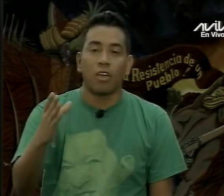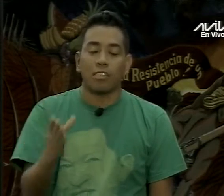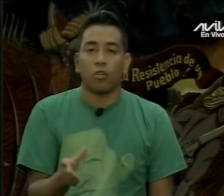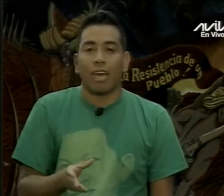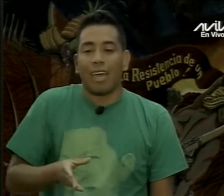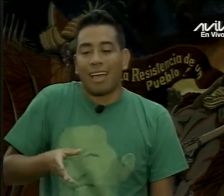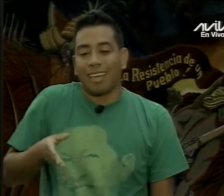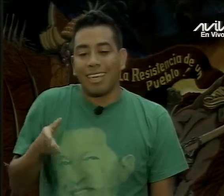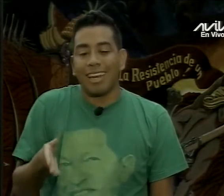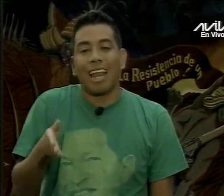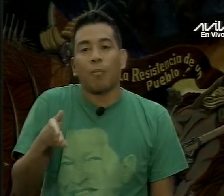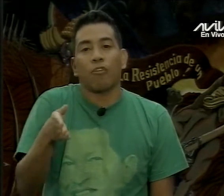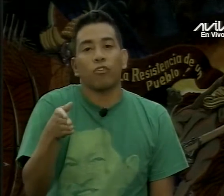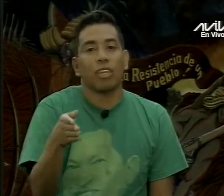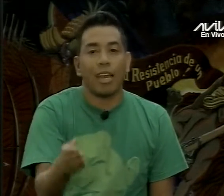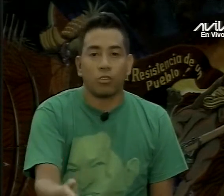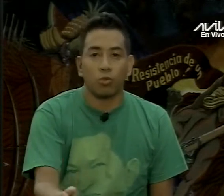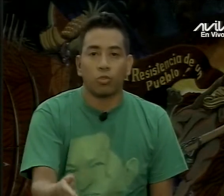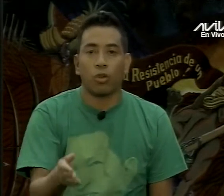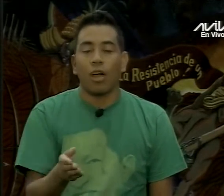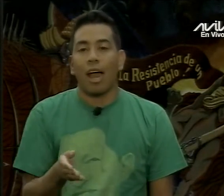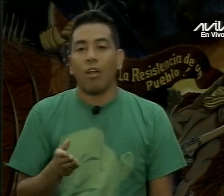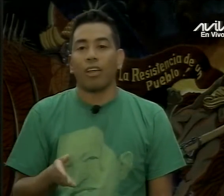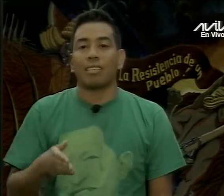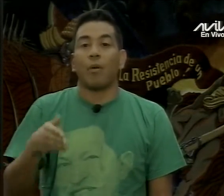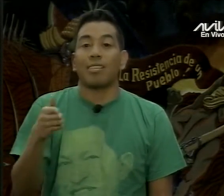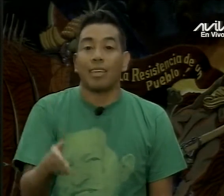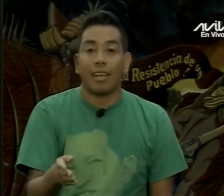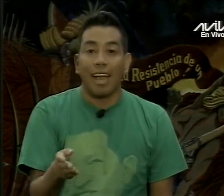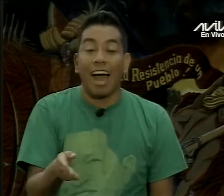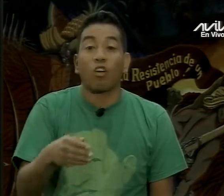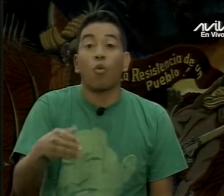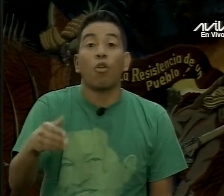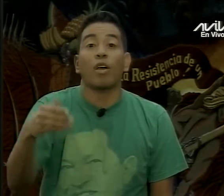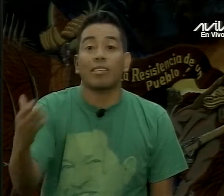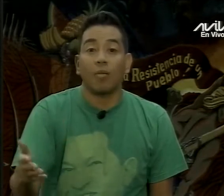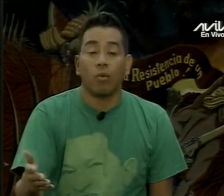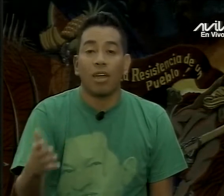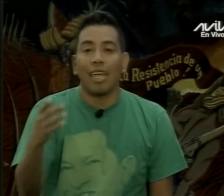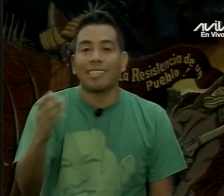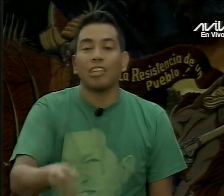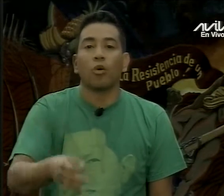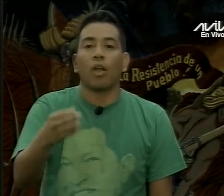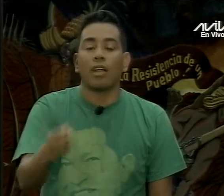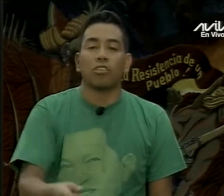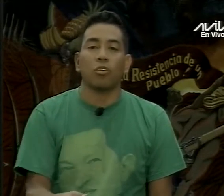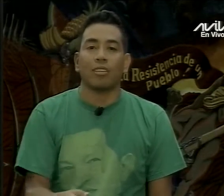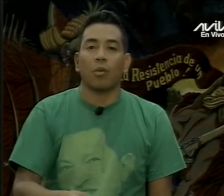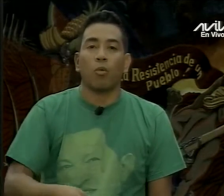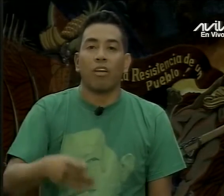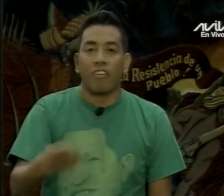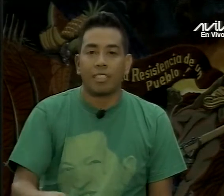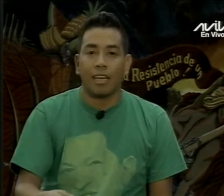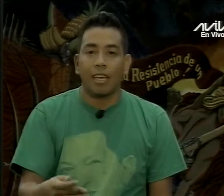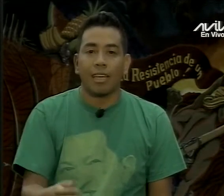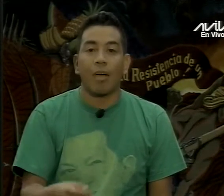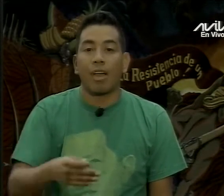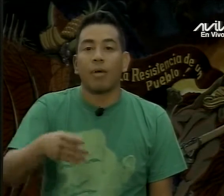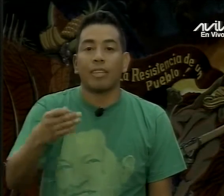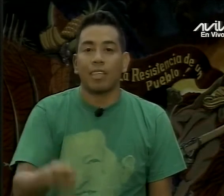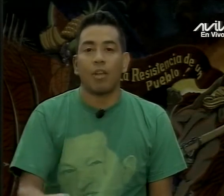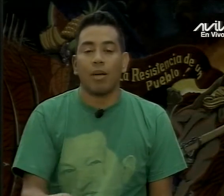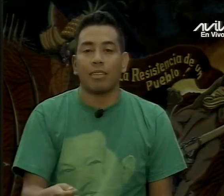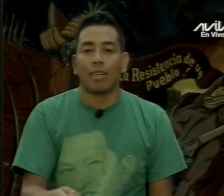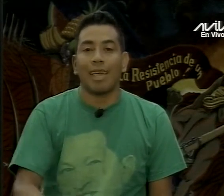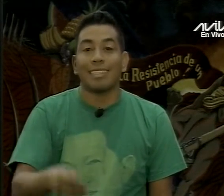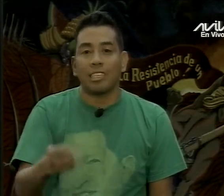pensando, sino que ir a la profundidad del asunto, a lo que se va a hacer, a cómo lo hacemos. El 5 de enero, señores, tenemos una fecha que